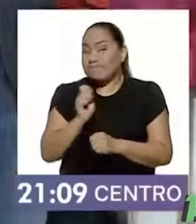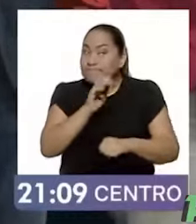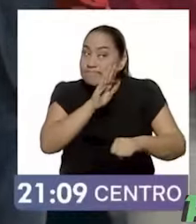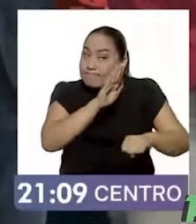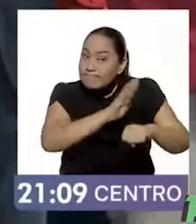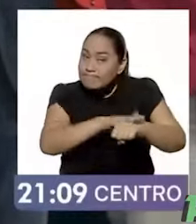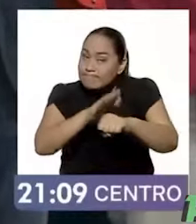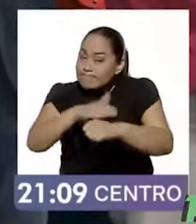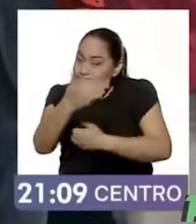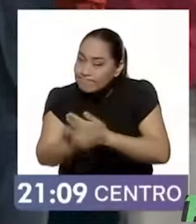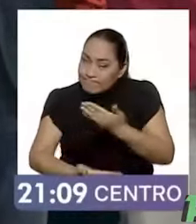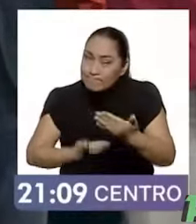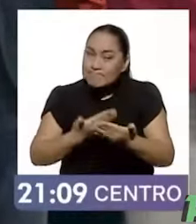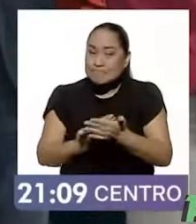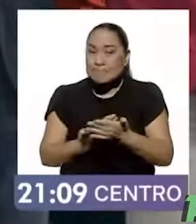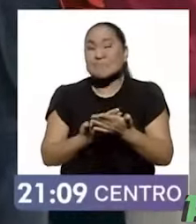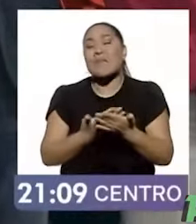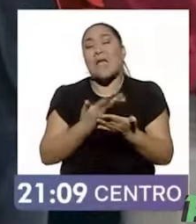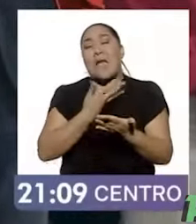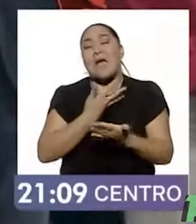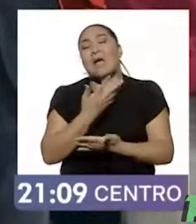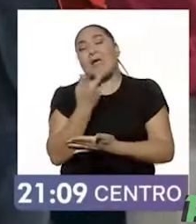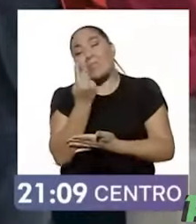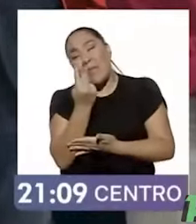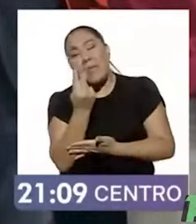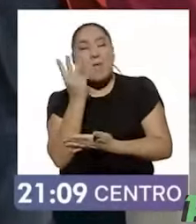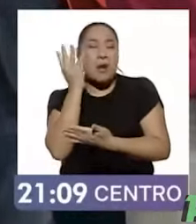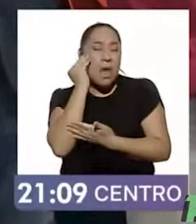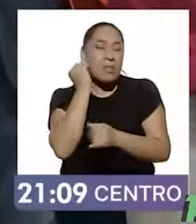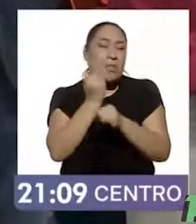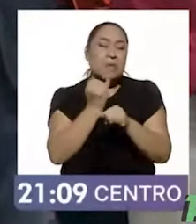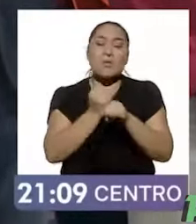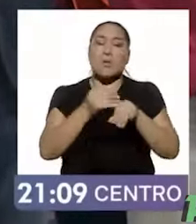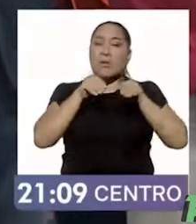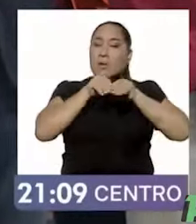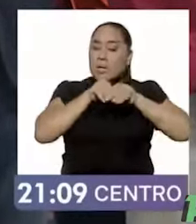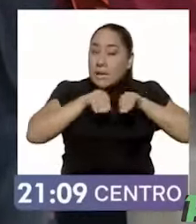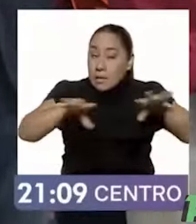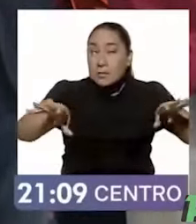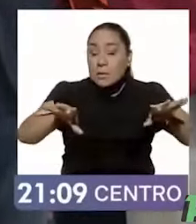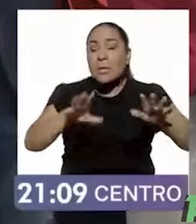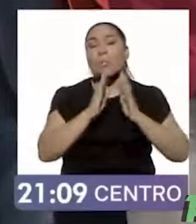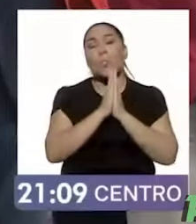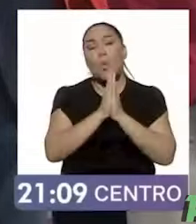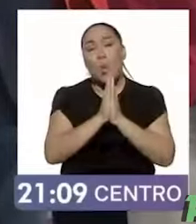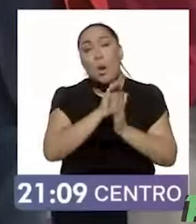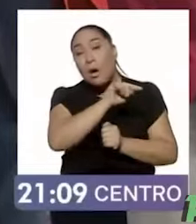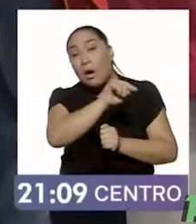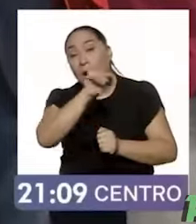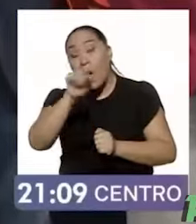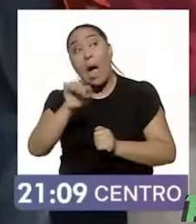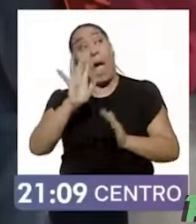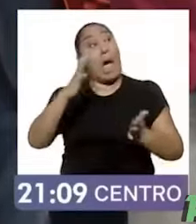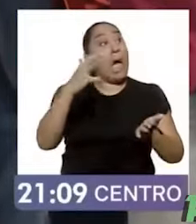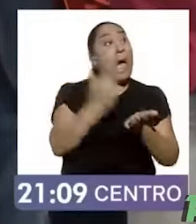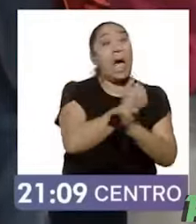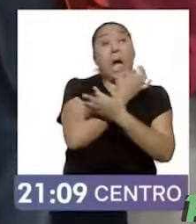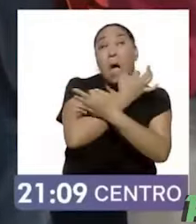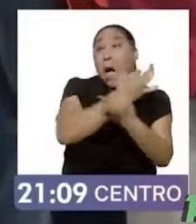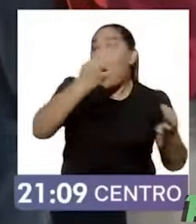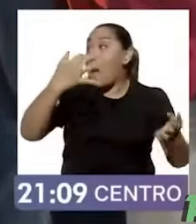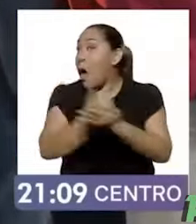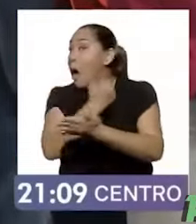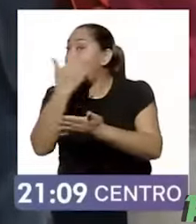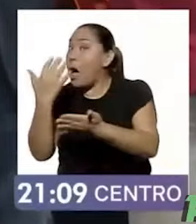llamado a los medios masivos de comunicación para que se abstengan de dar por ganadores de esta